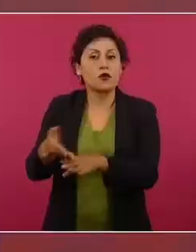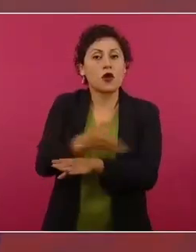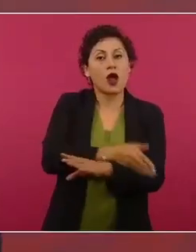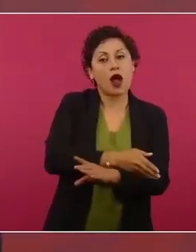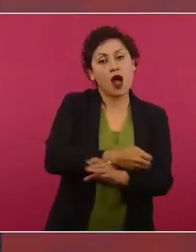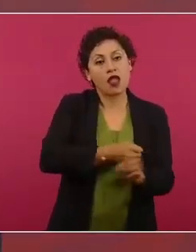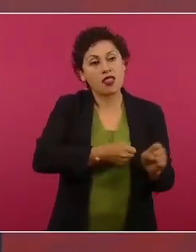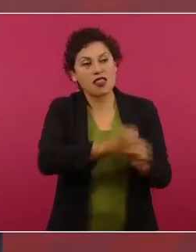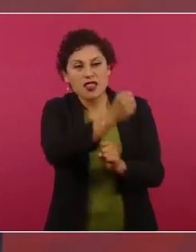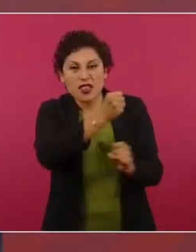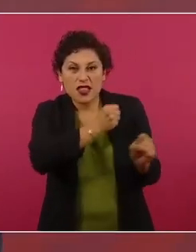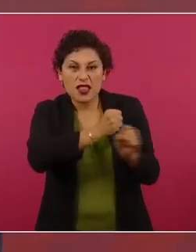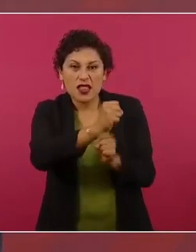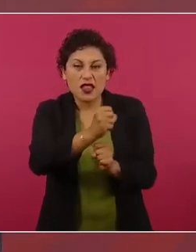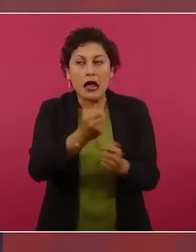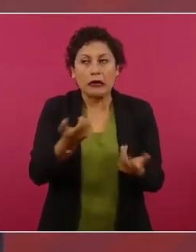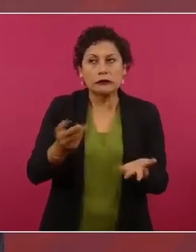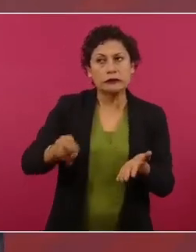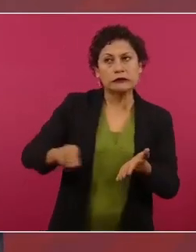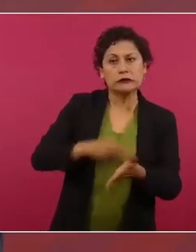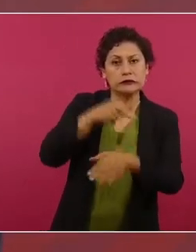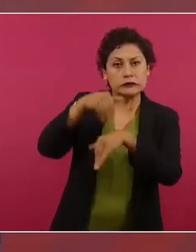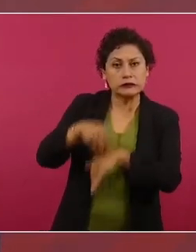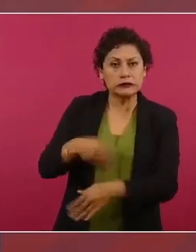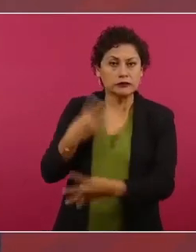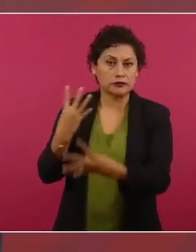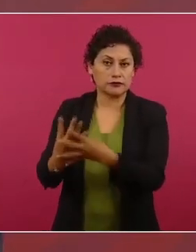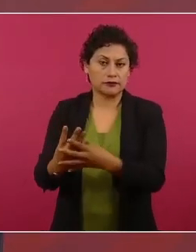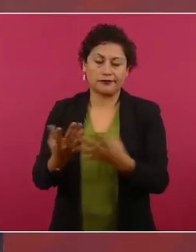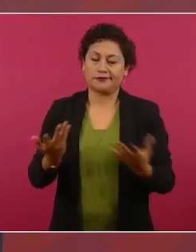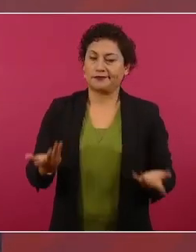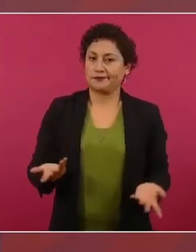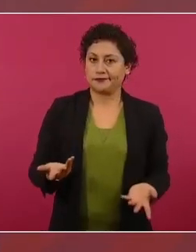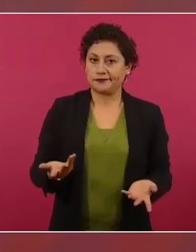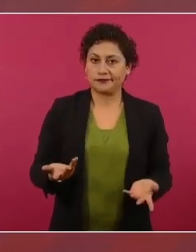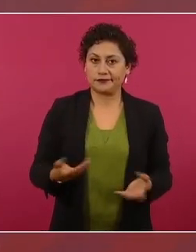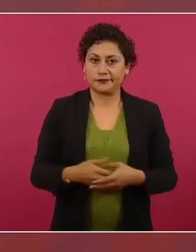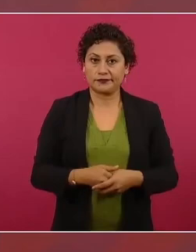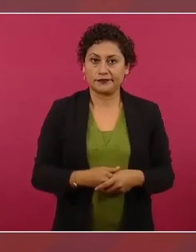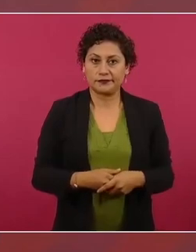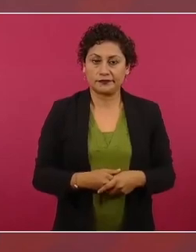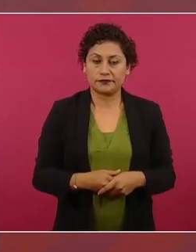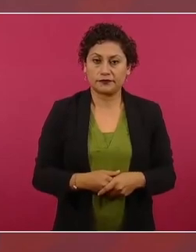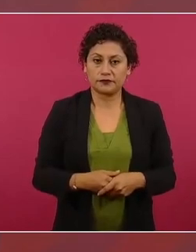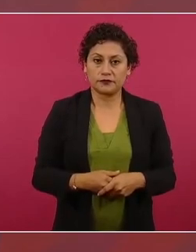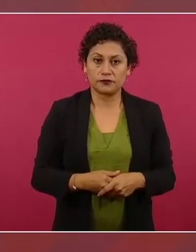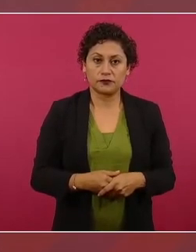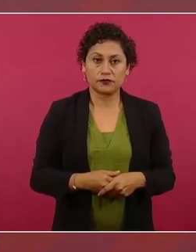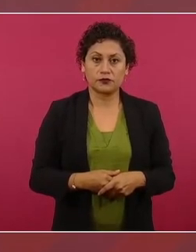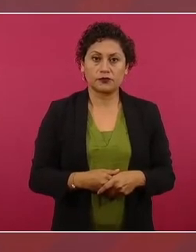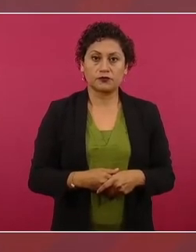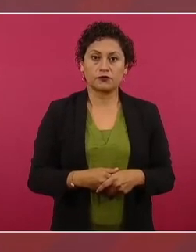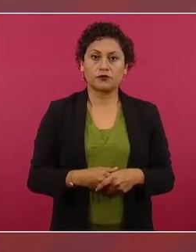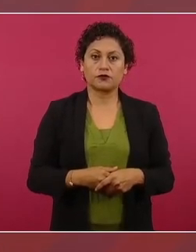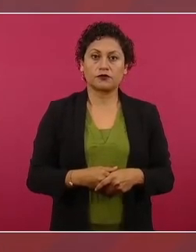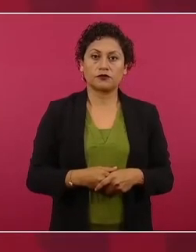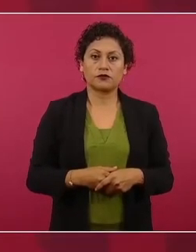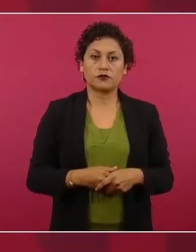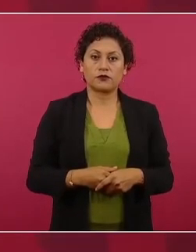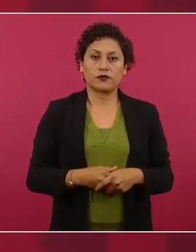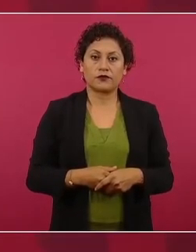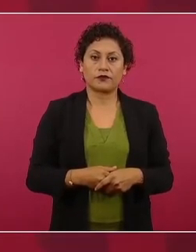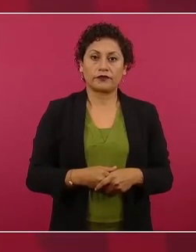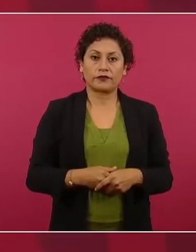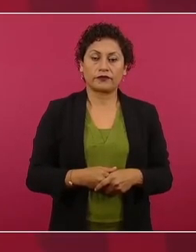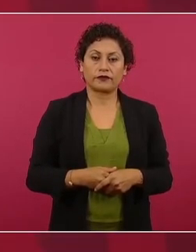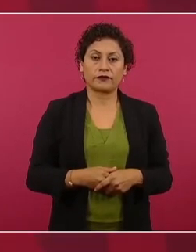y a partir de 10 días, 15